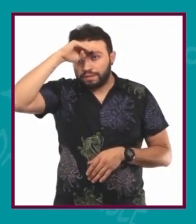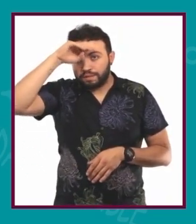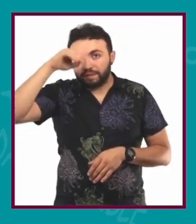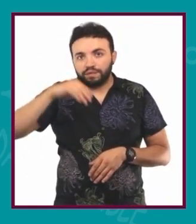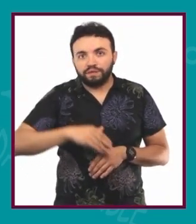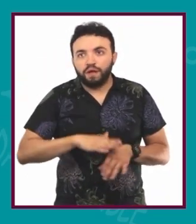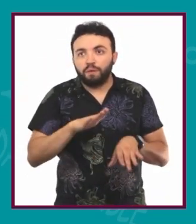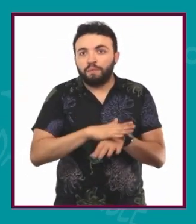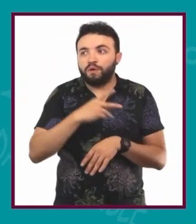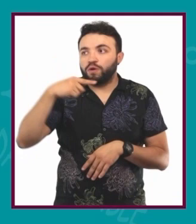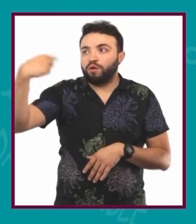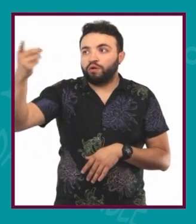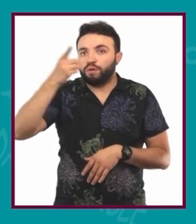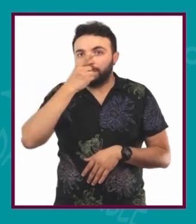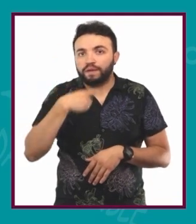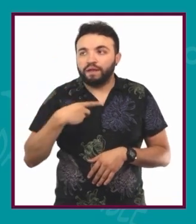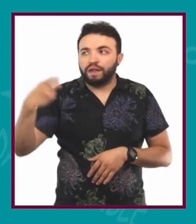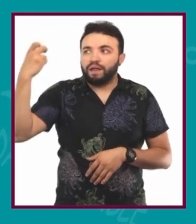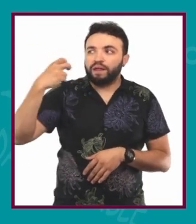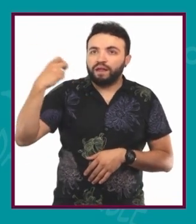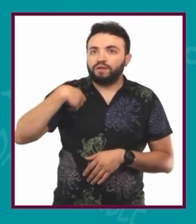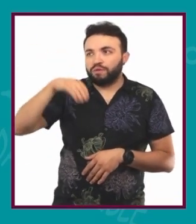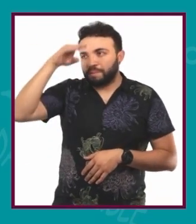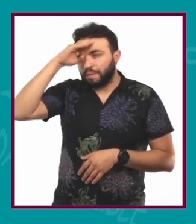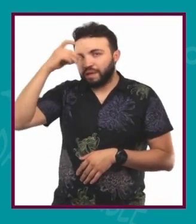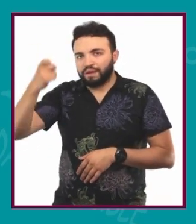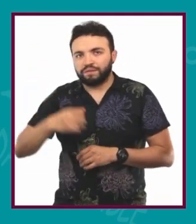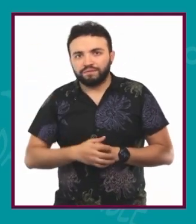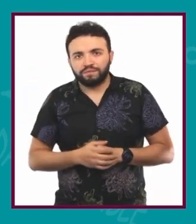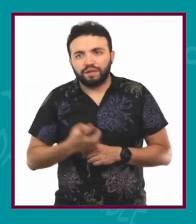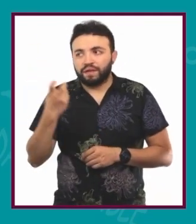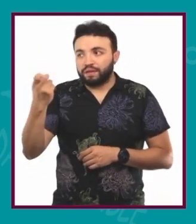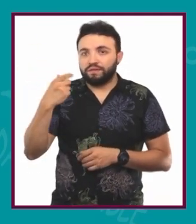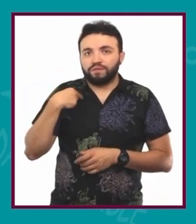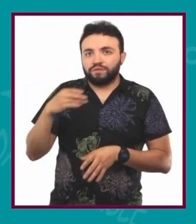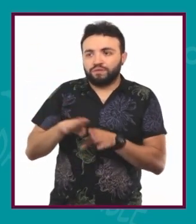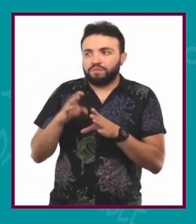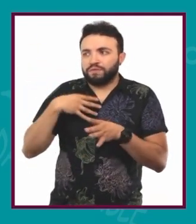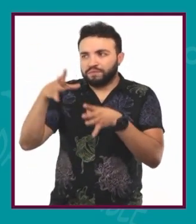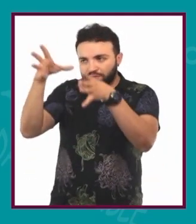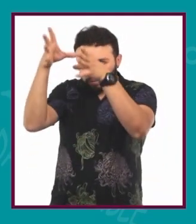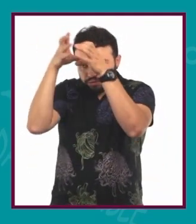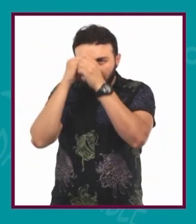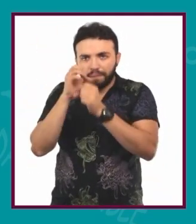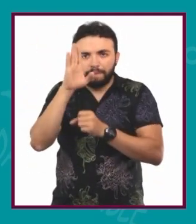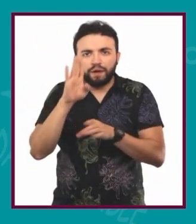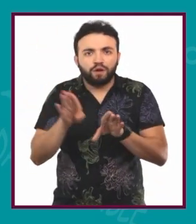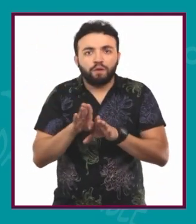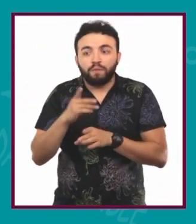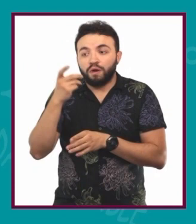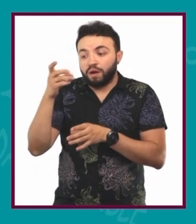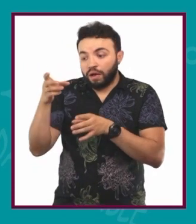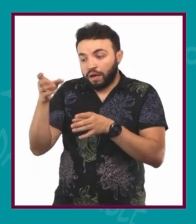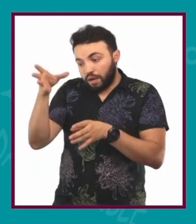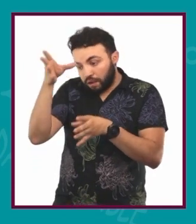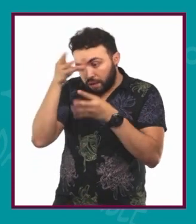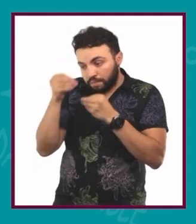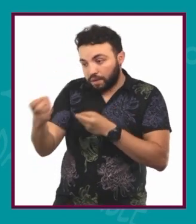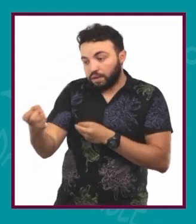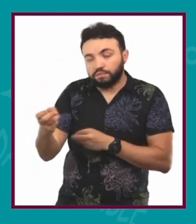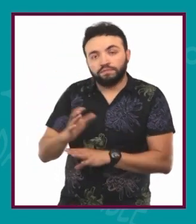nos dicen que pensemos de una manera y solo de esa manera, ahí nos estamos enajenando a eso, como si eso fuera todo y